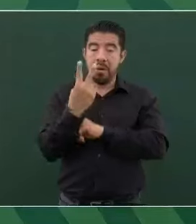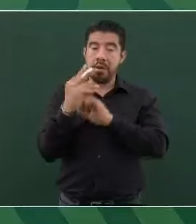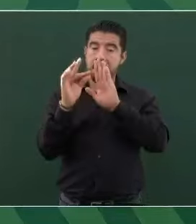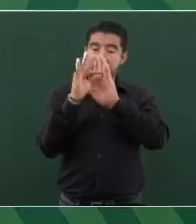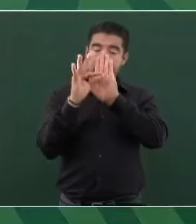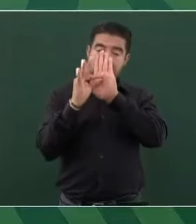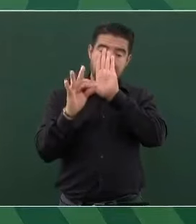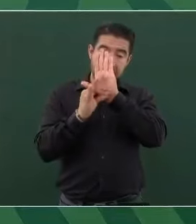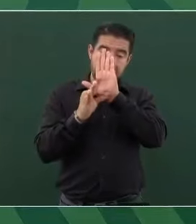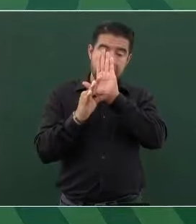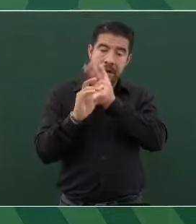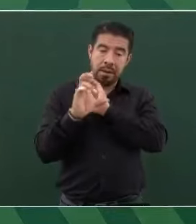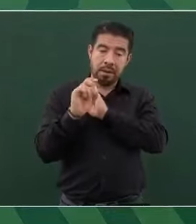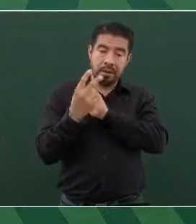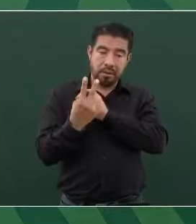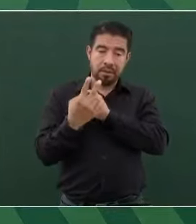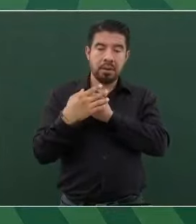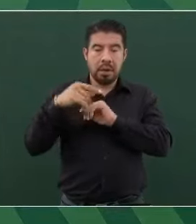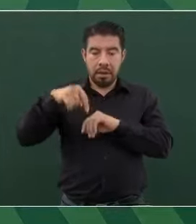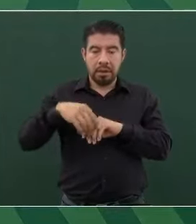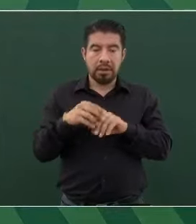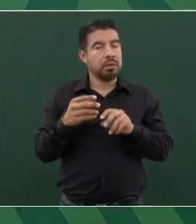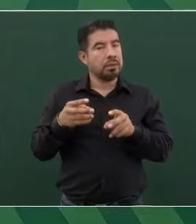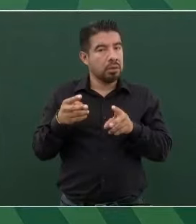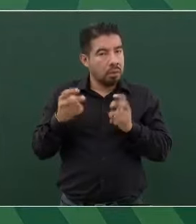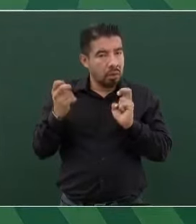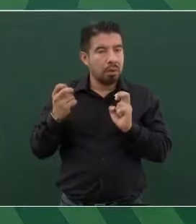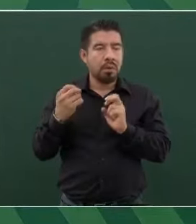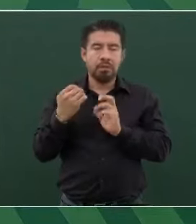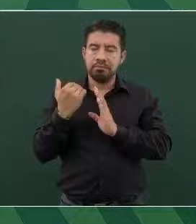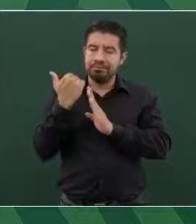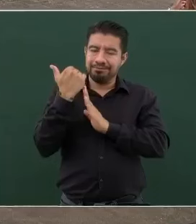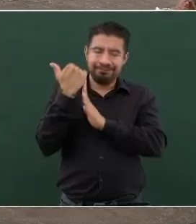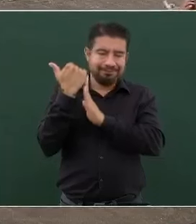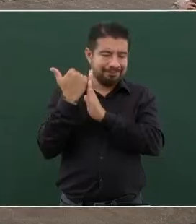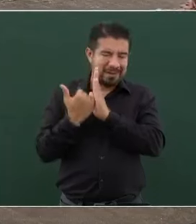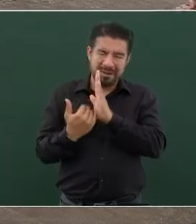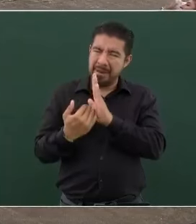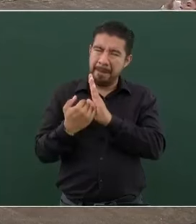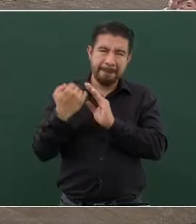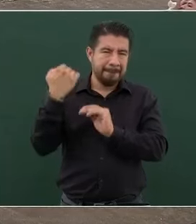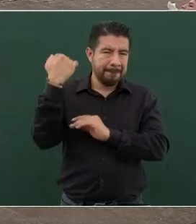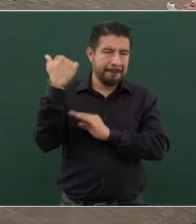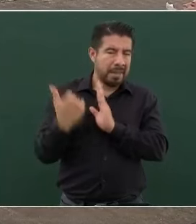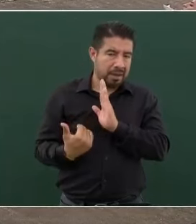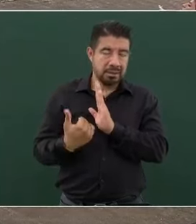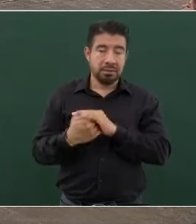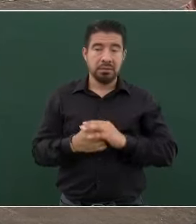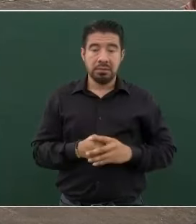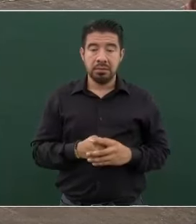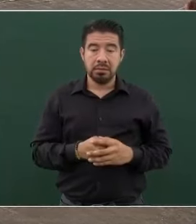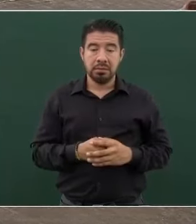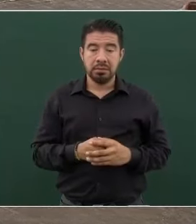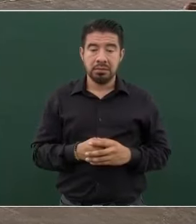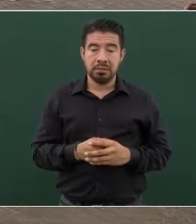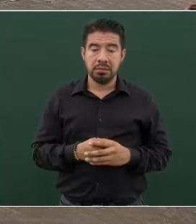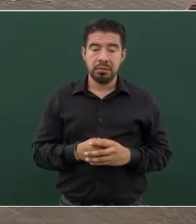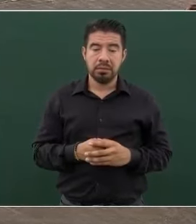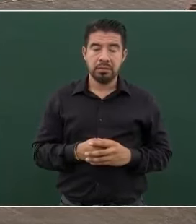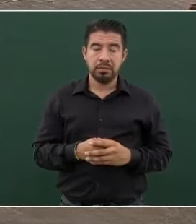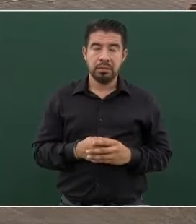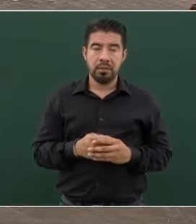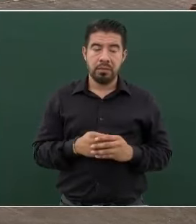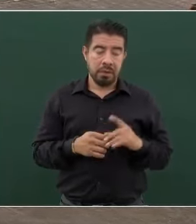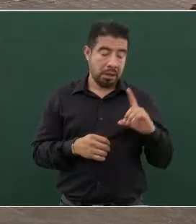Es el estado con menos robo a negocios de diciembre del